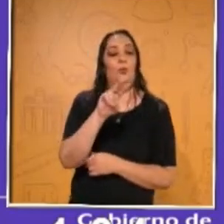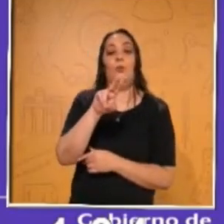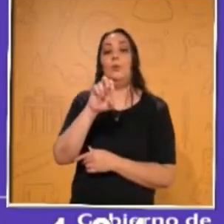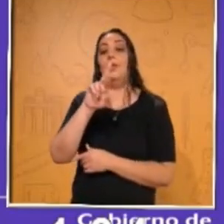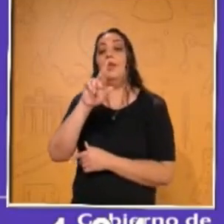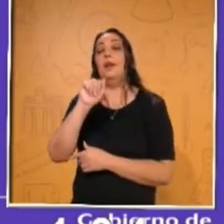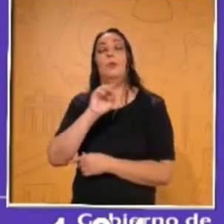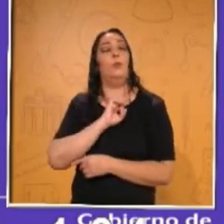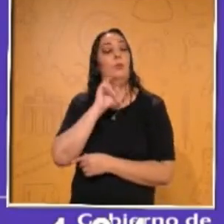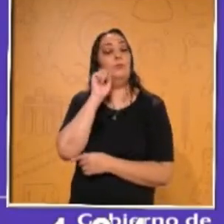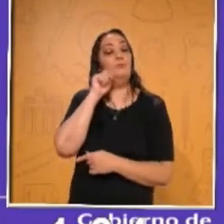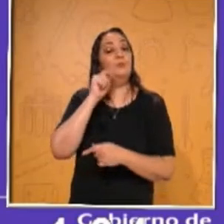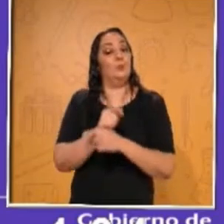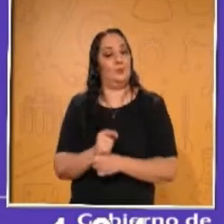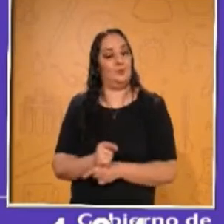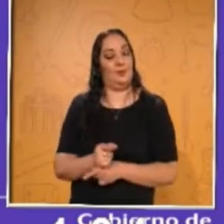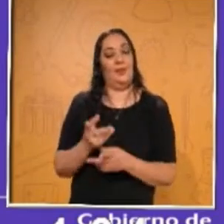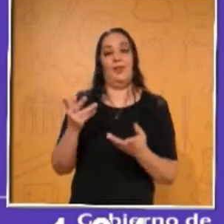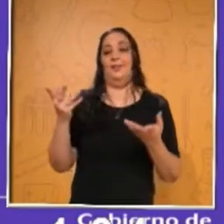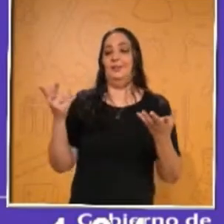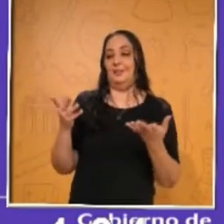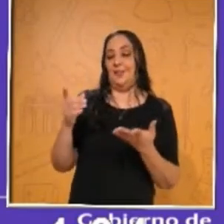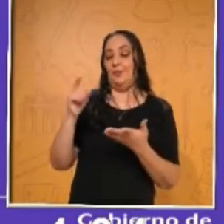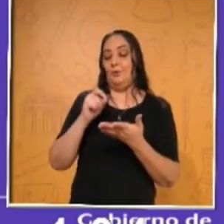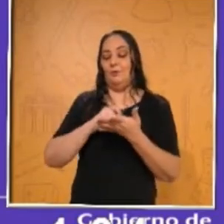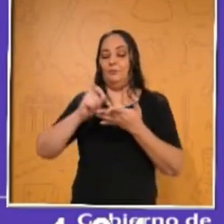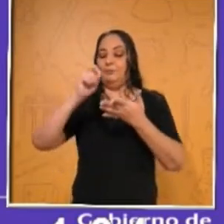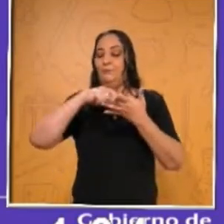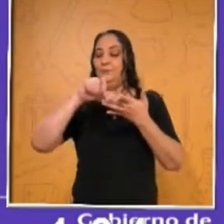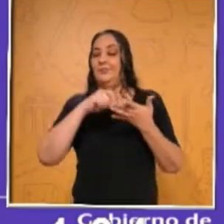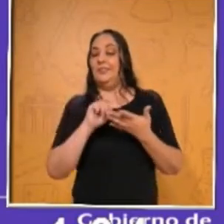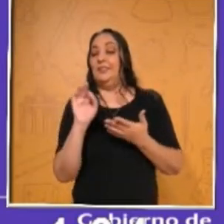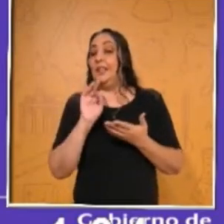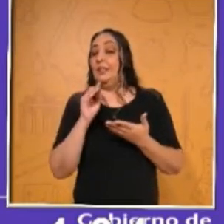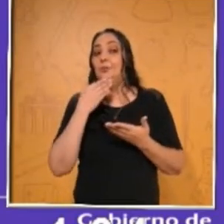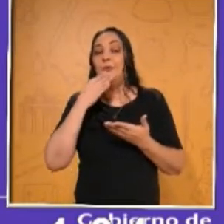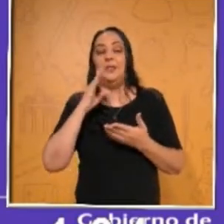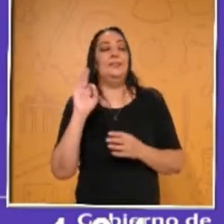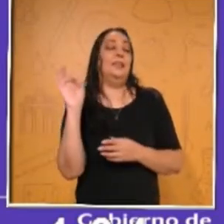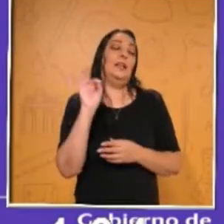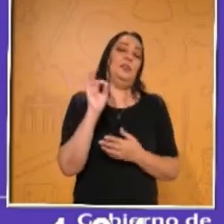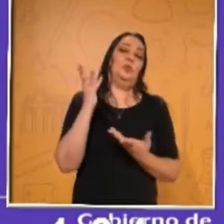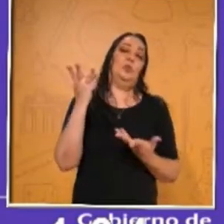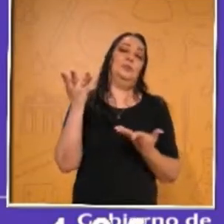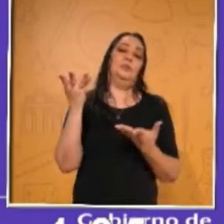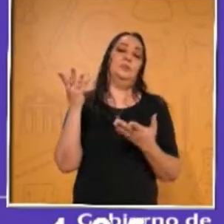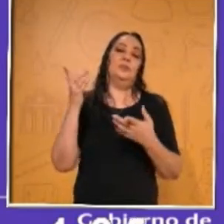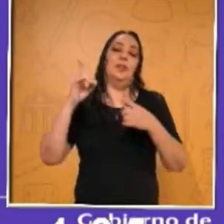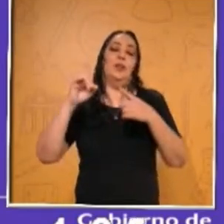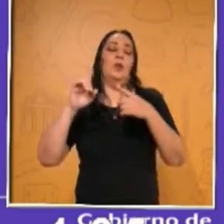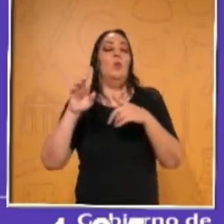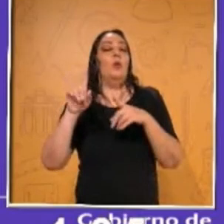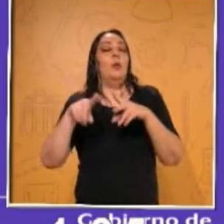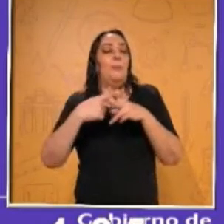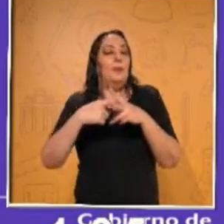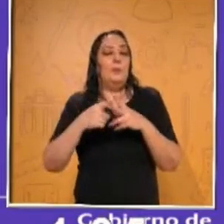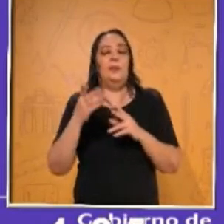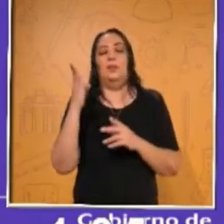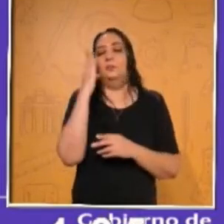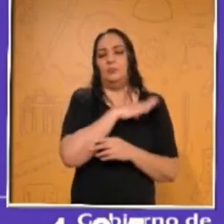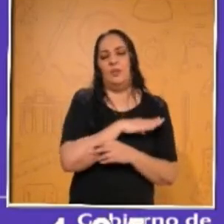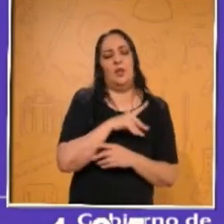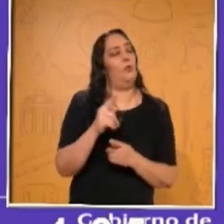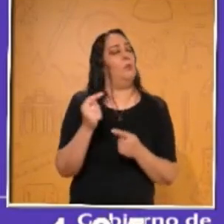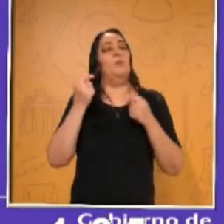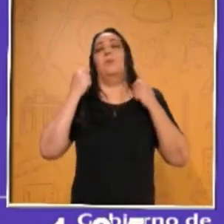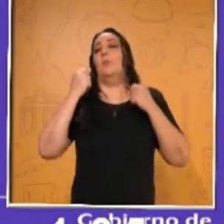ir checando si está correcto. Y si mandas una operación y está incorrecta, no pasa nada. De eso se